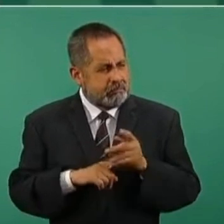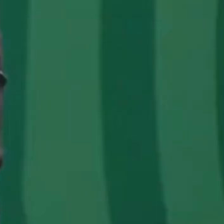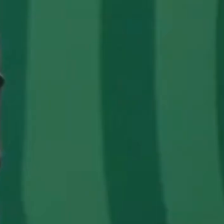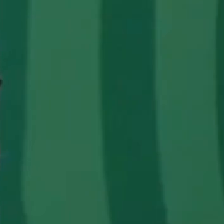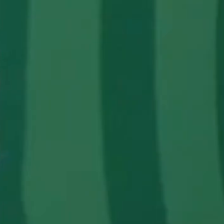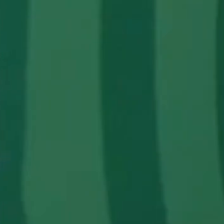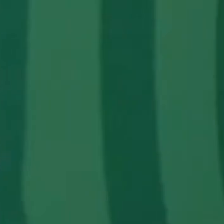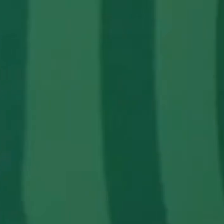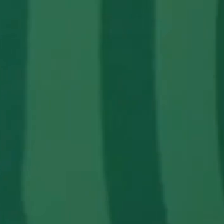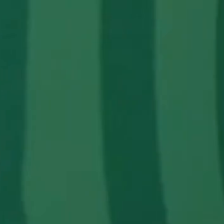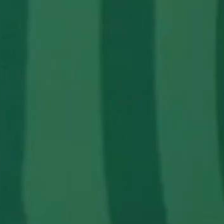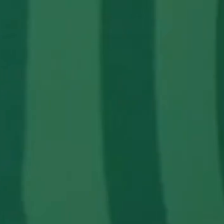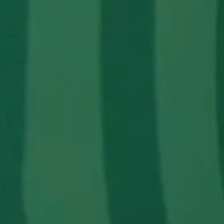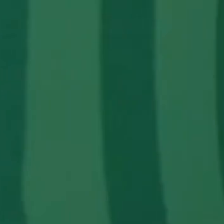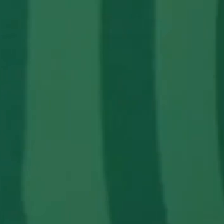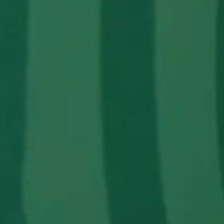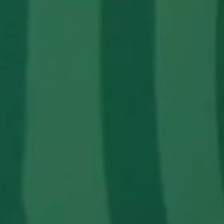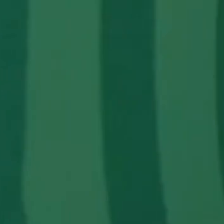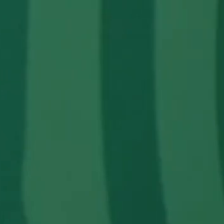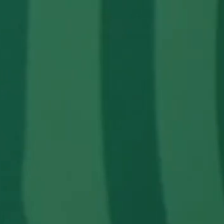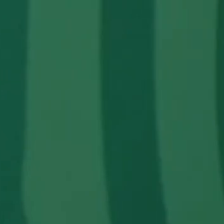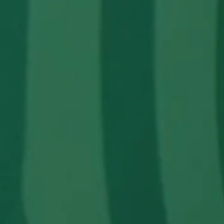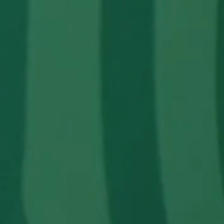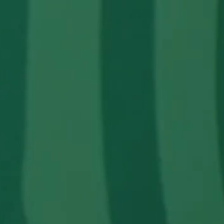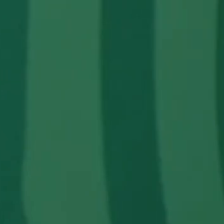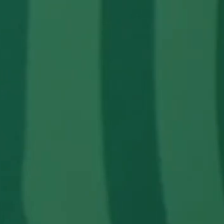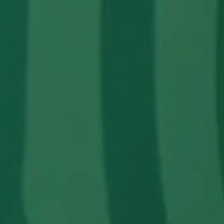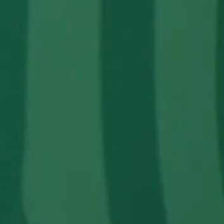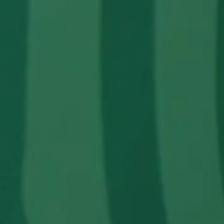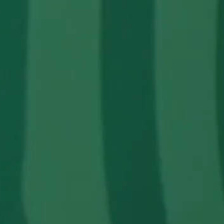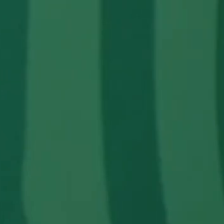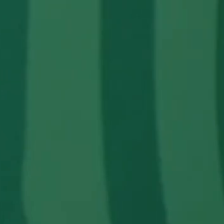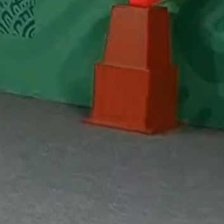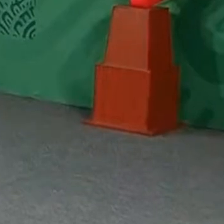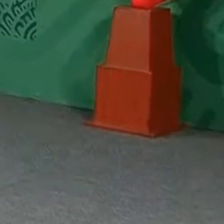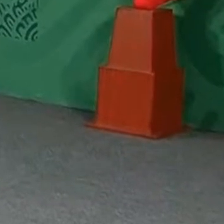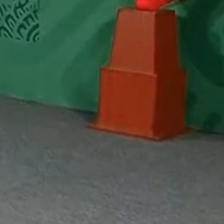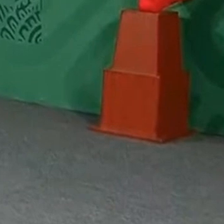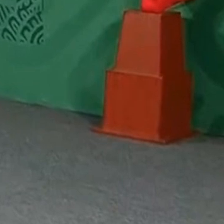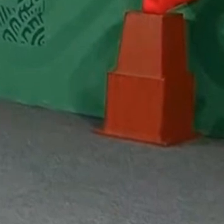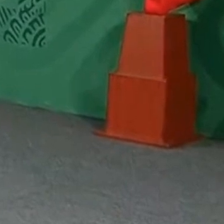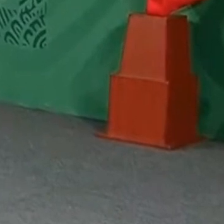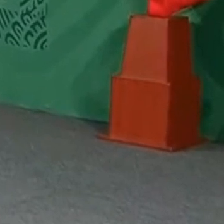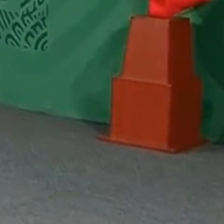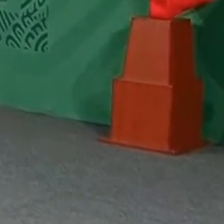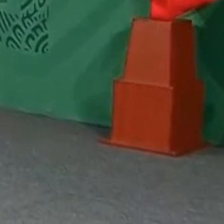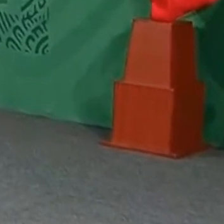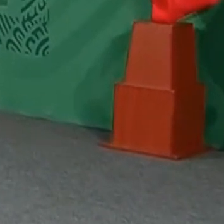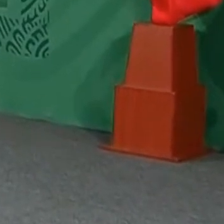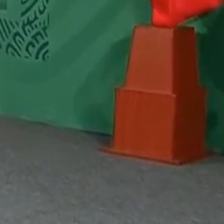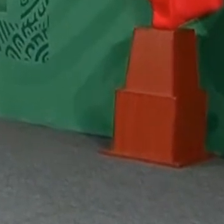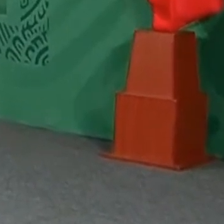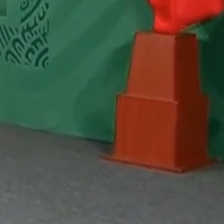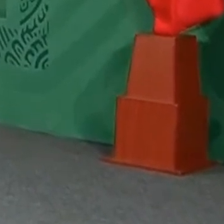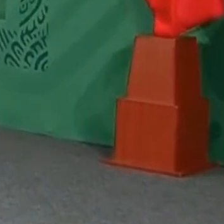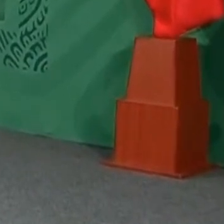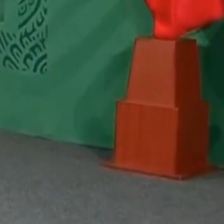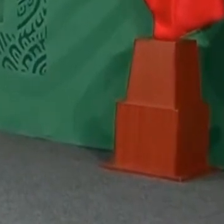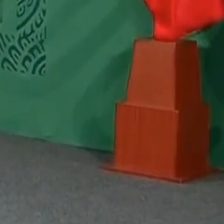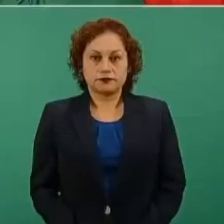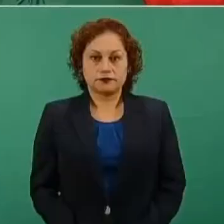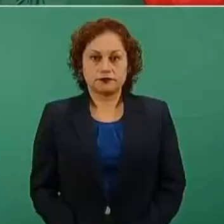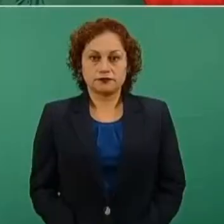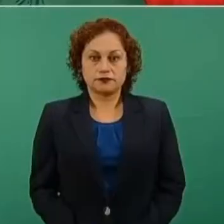surrealista, porque el señor está diciendo no se están